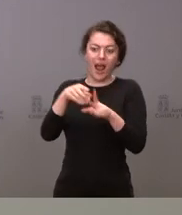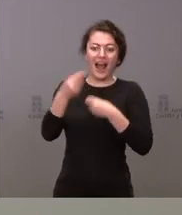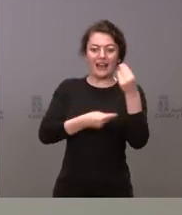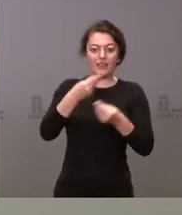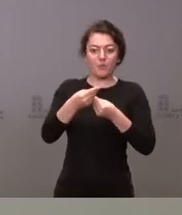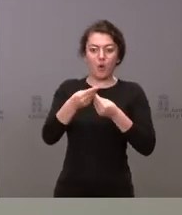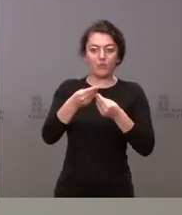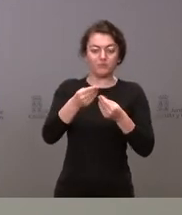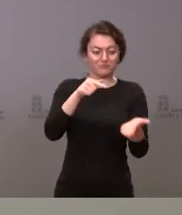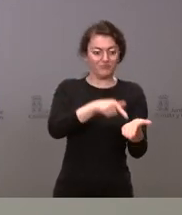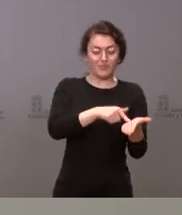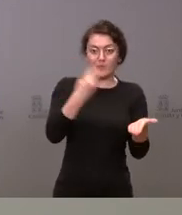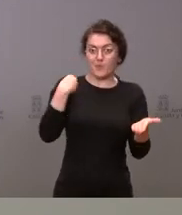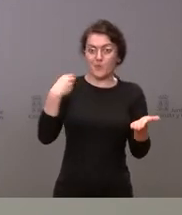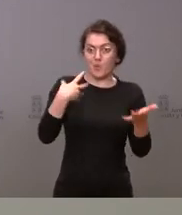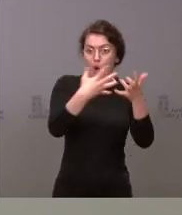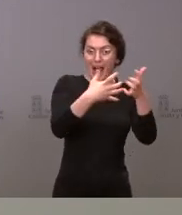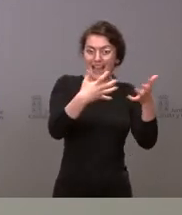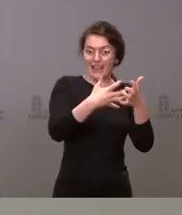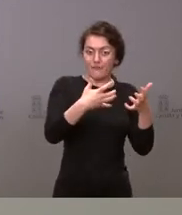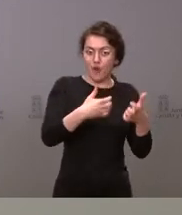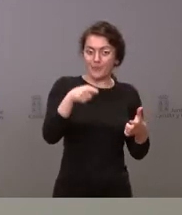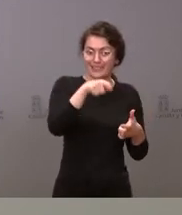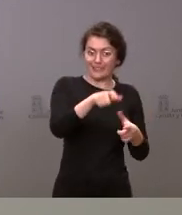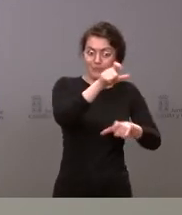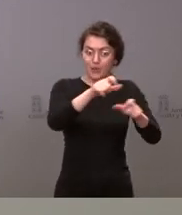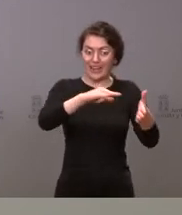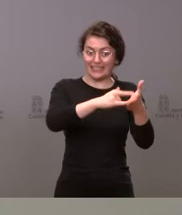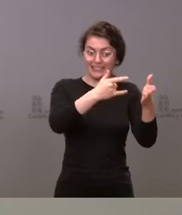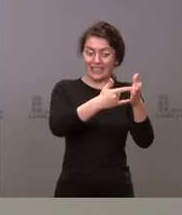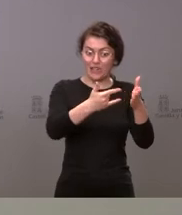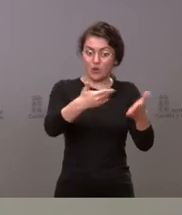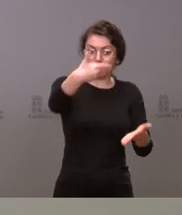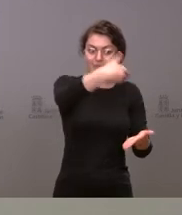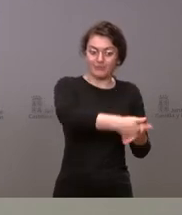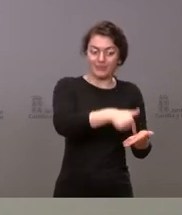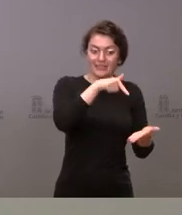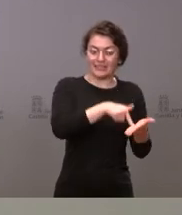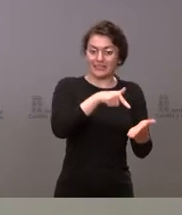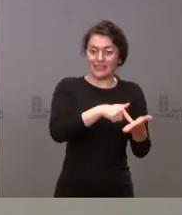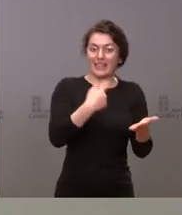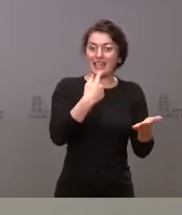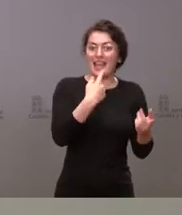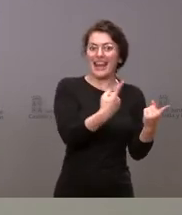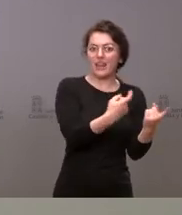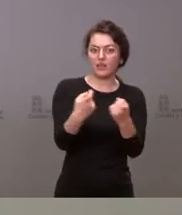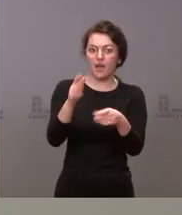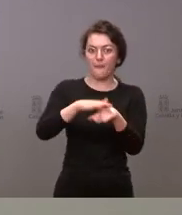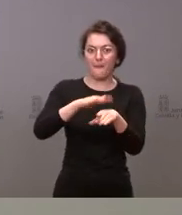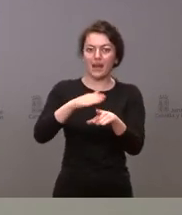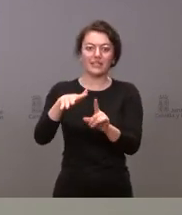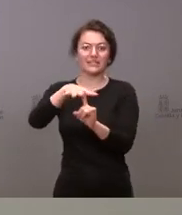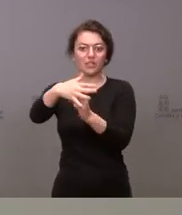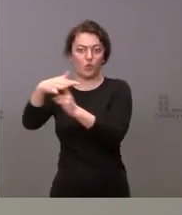técnicos nos presentan de cuáles son las necesidades para cada una de las circunstancias analizamos en el ámbito